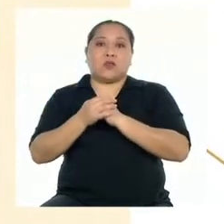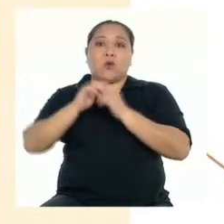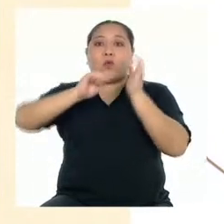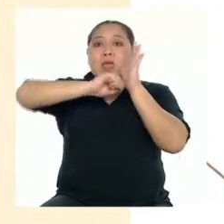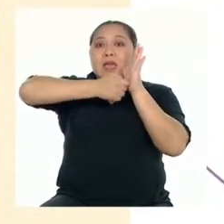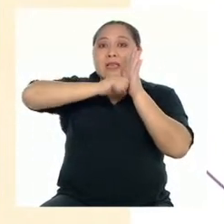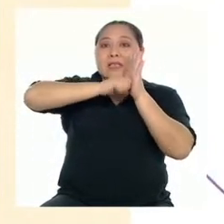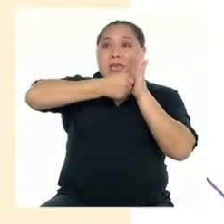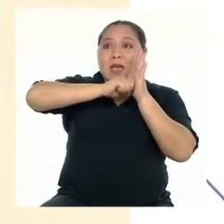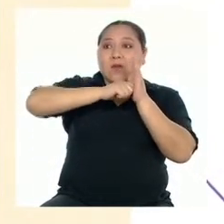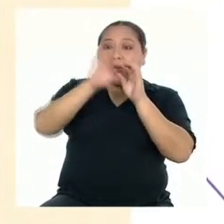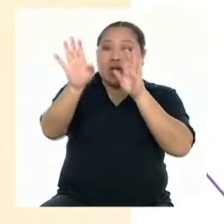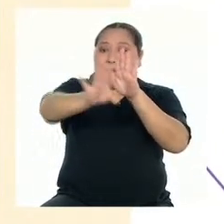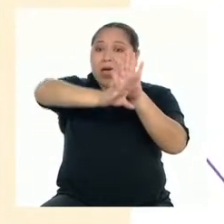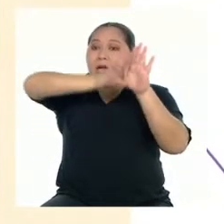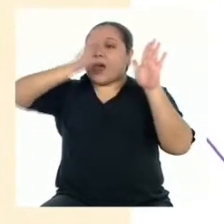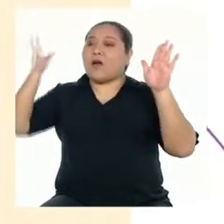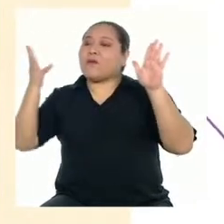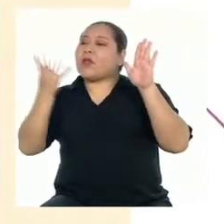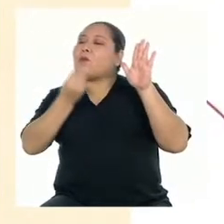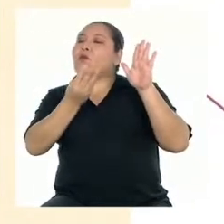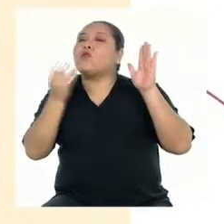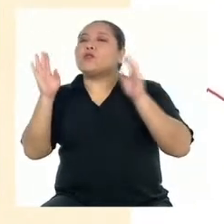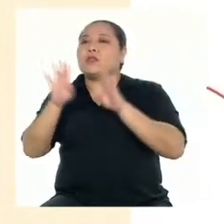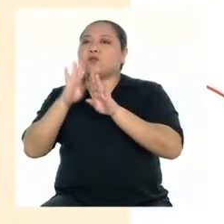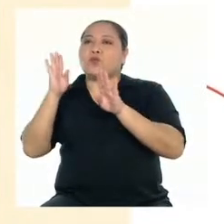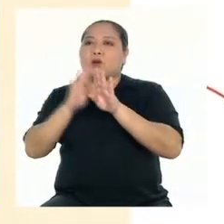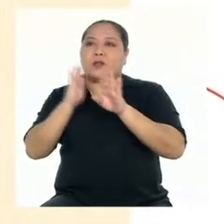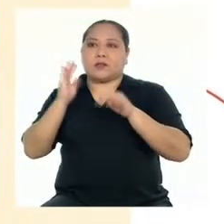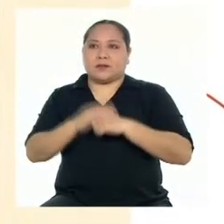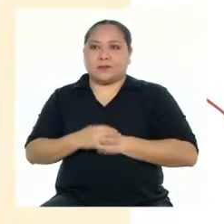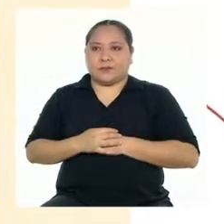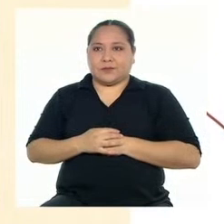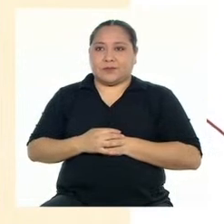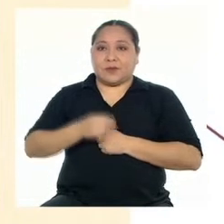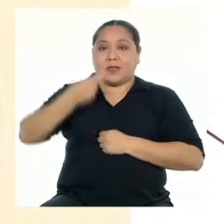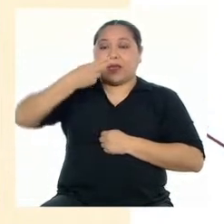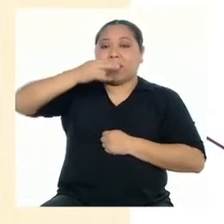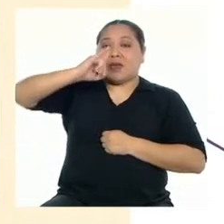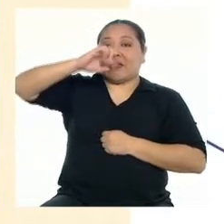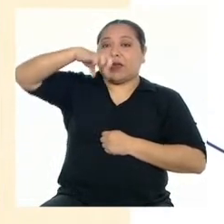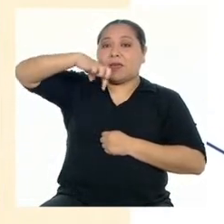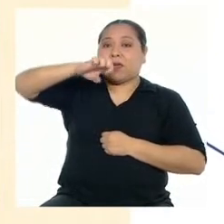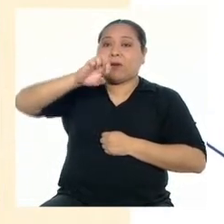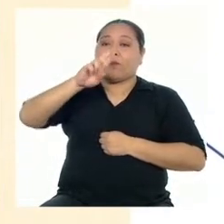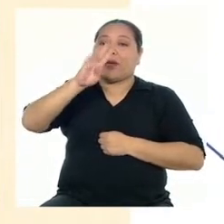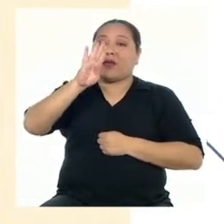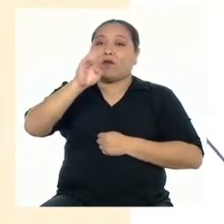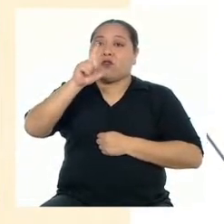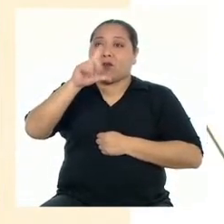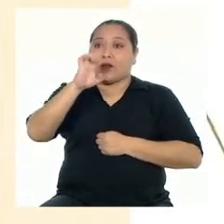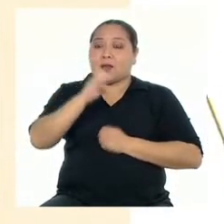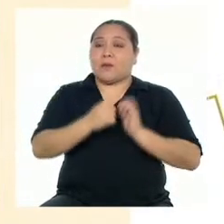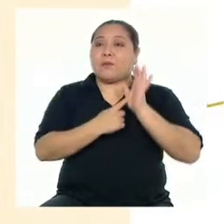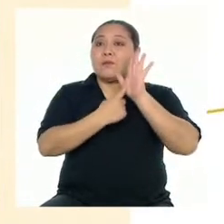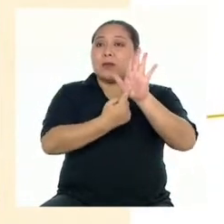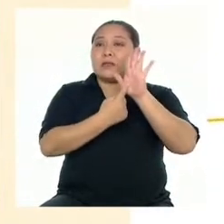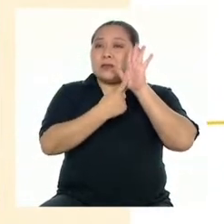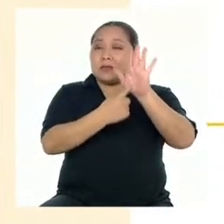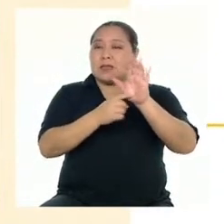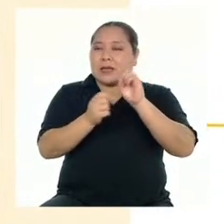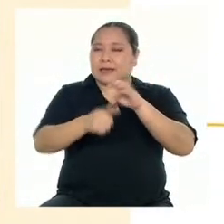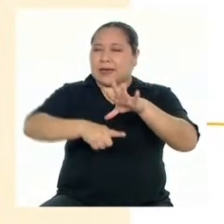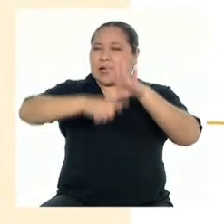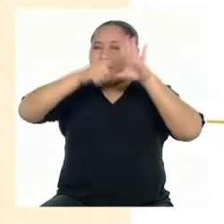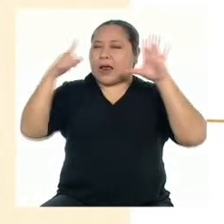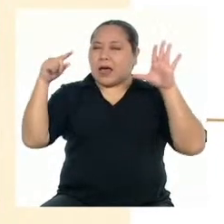mil puertas, de Vicente Huidrobo. La hipérbole consiste en la presentación exagerada de